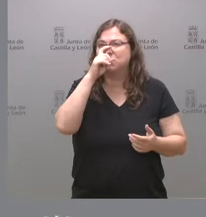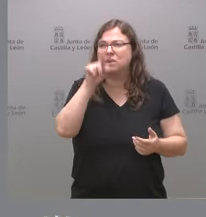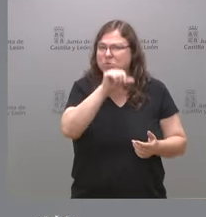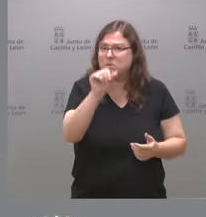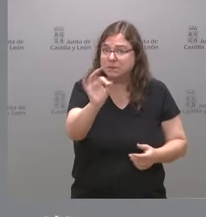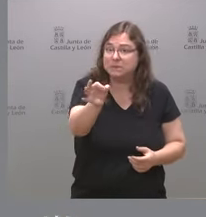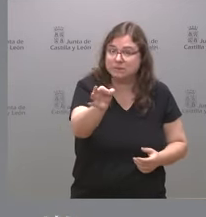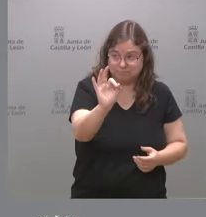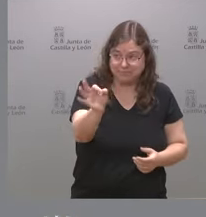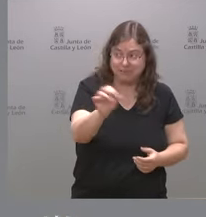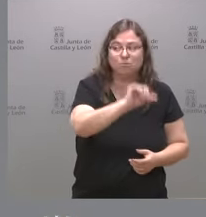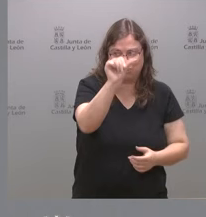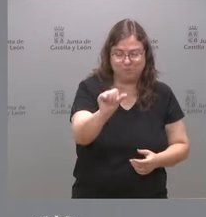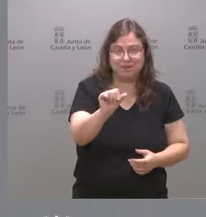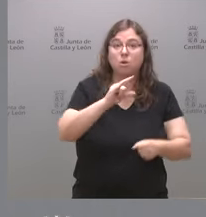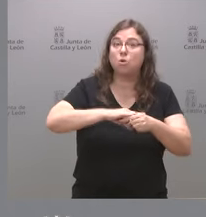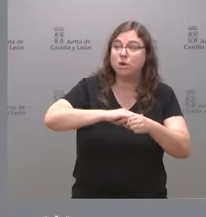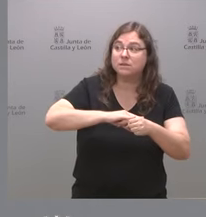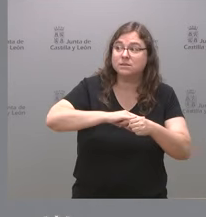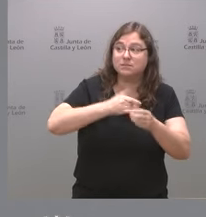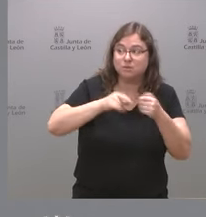semana el lunes